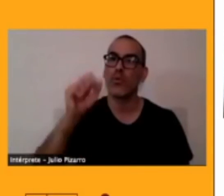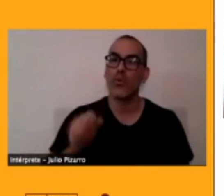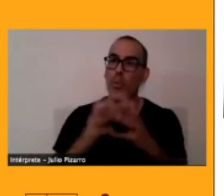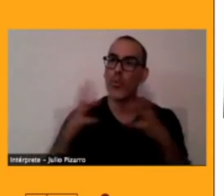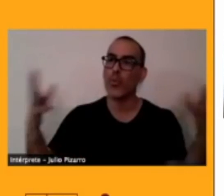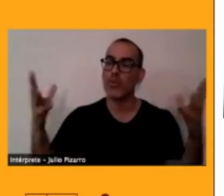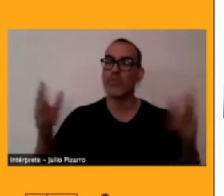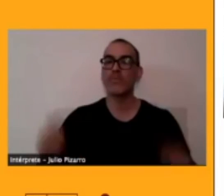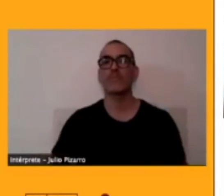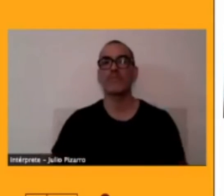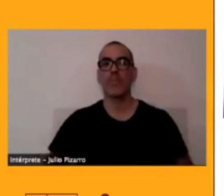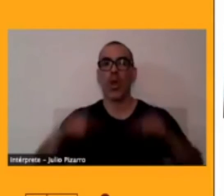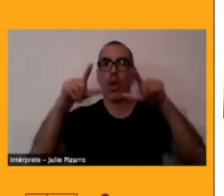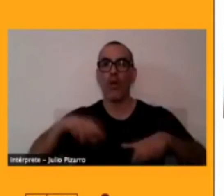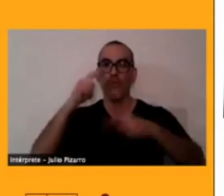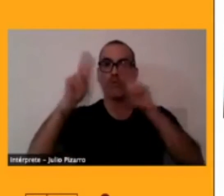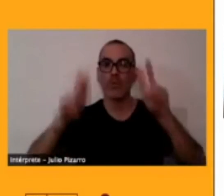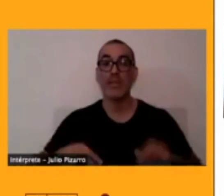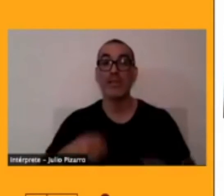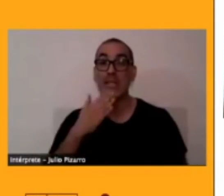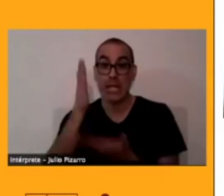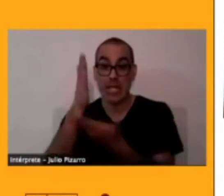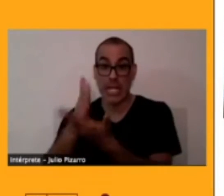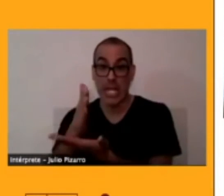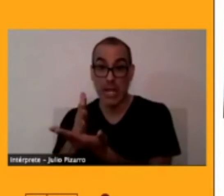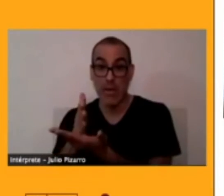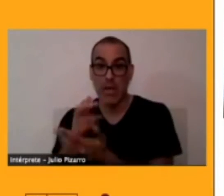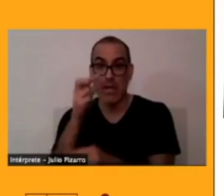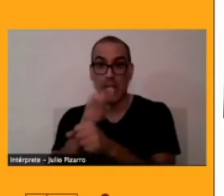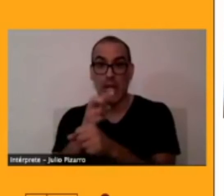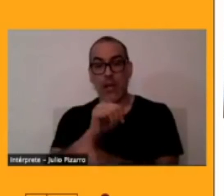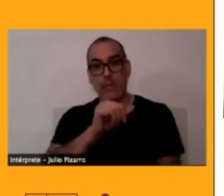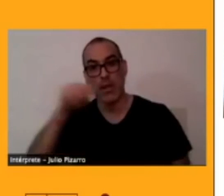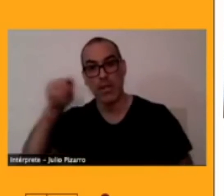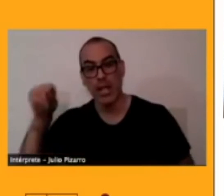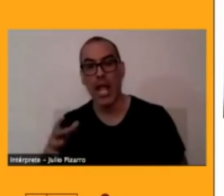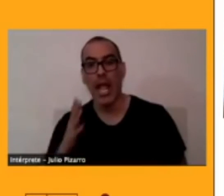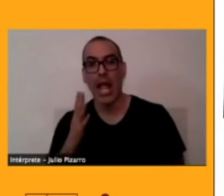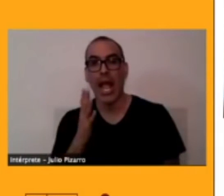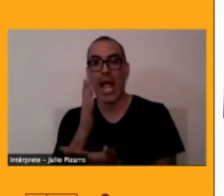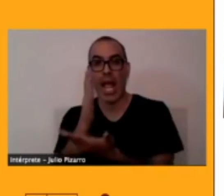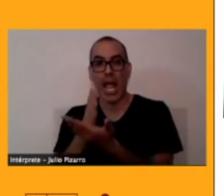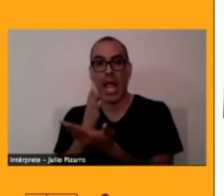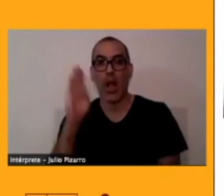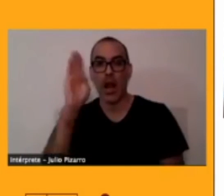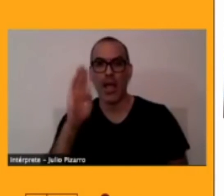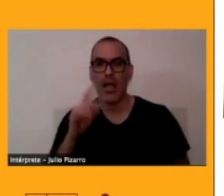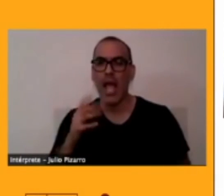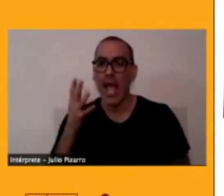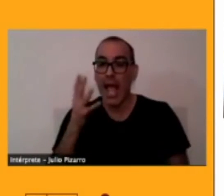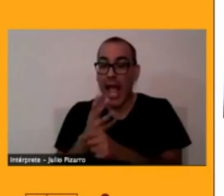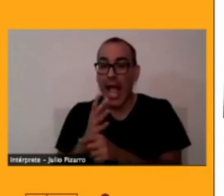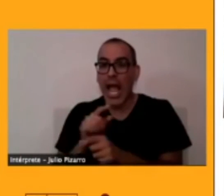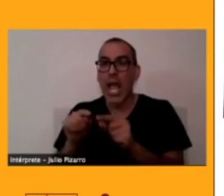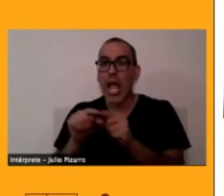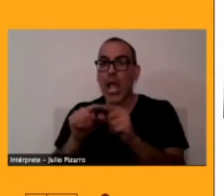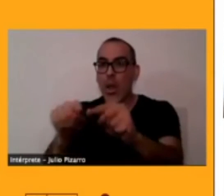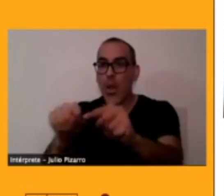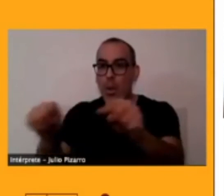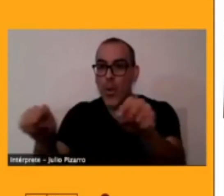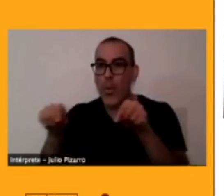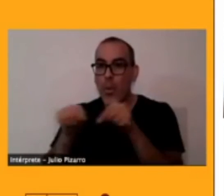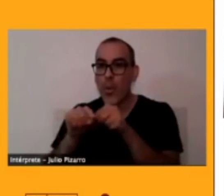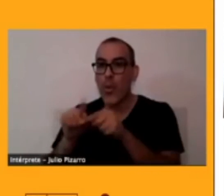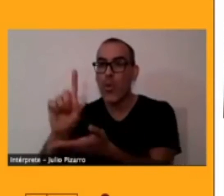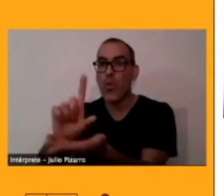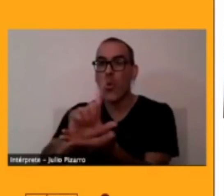en la escuelita de San Pedro de Atacama la escuela básica tienen un rincón donde ponen palabras punza para que los niños